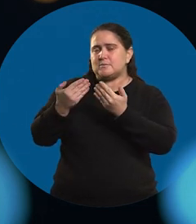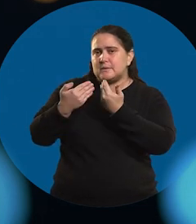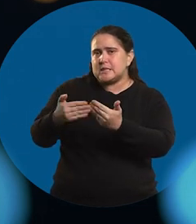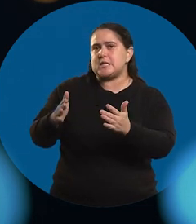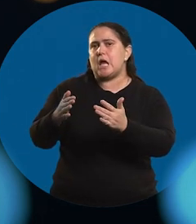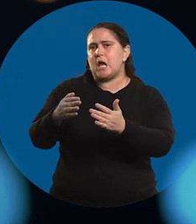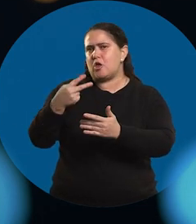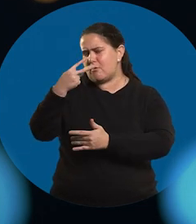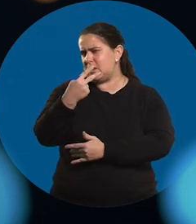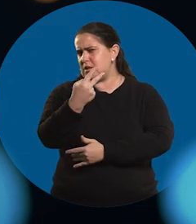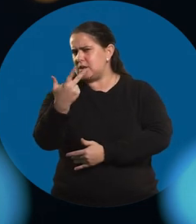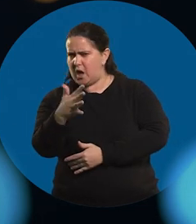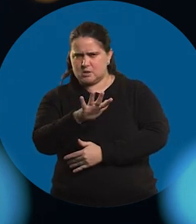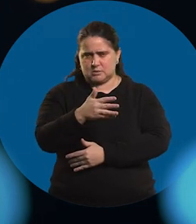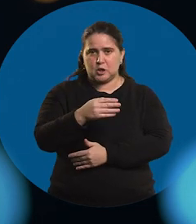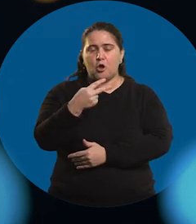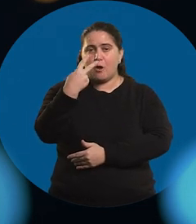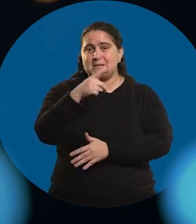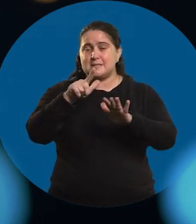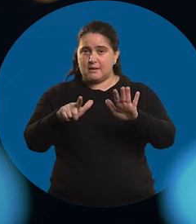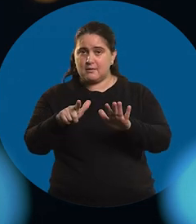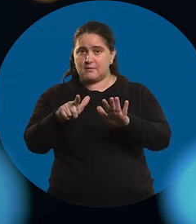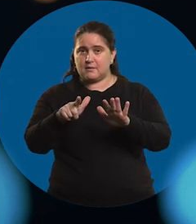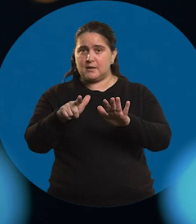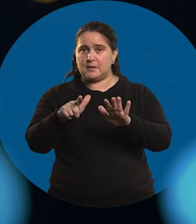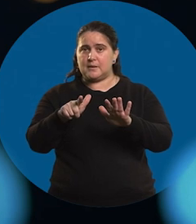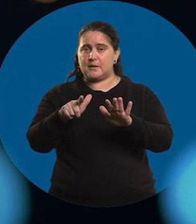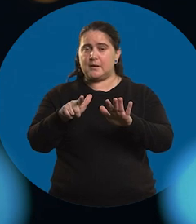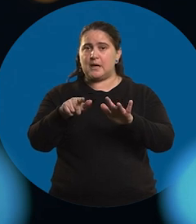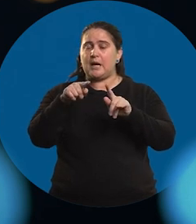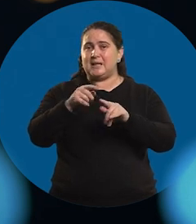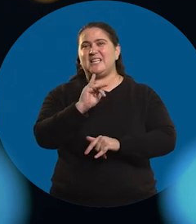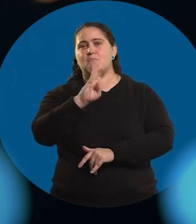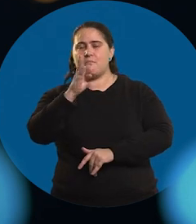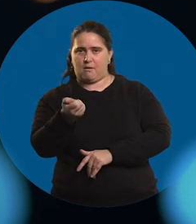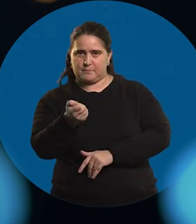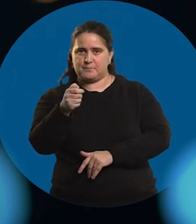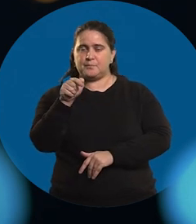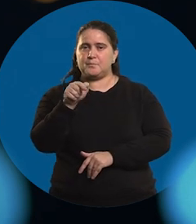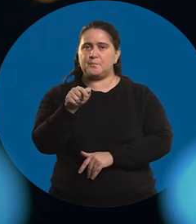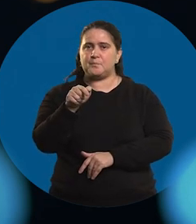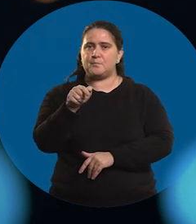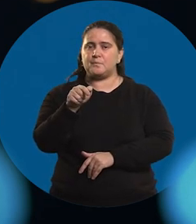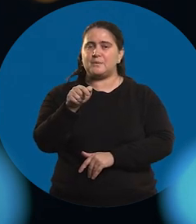fíjate que yo habré arrancado 2003, 2007, el Lipa.